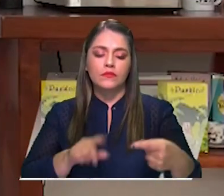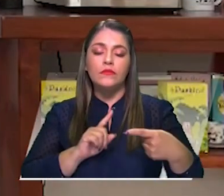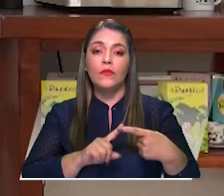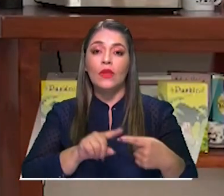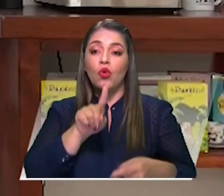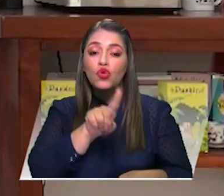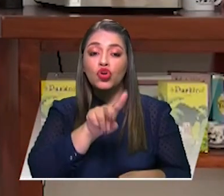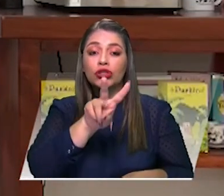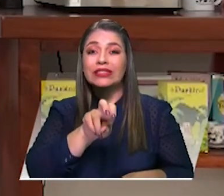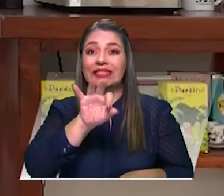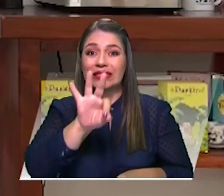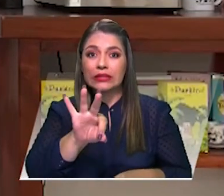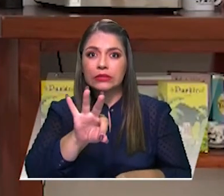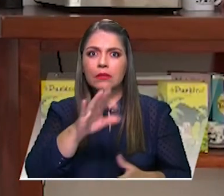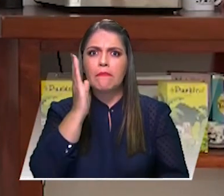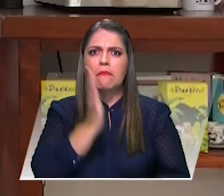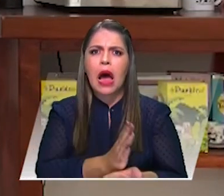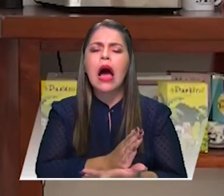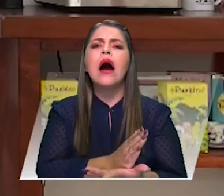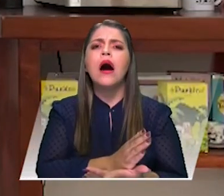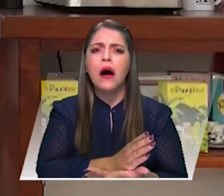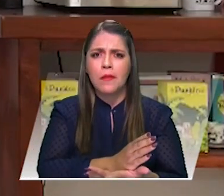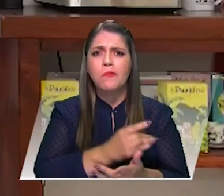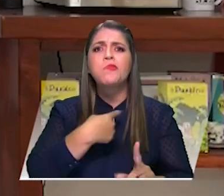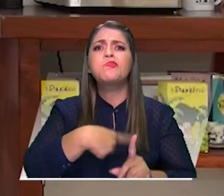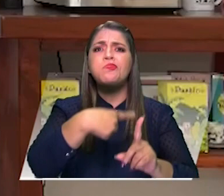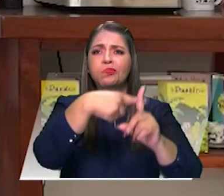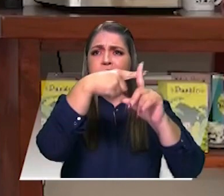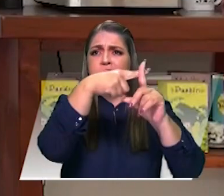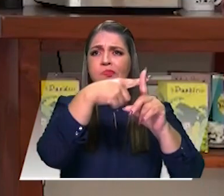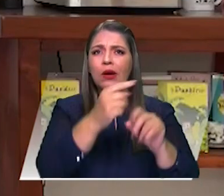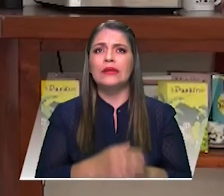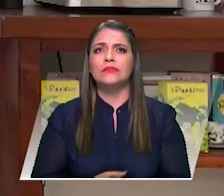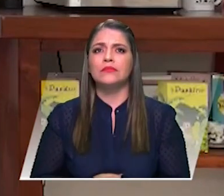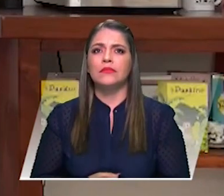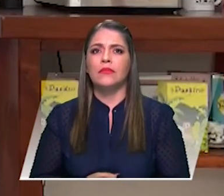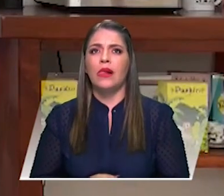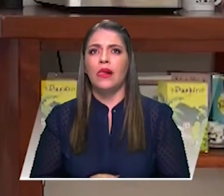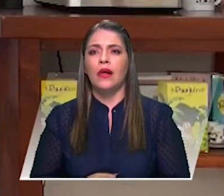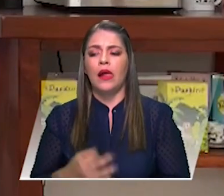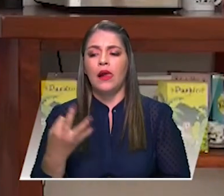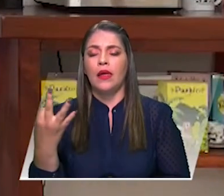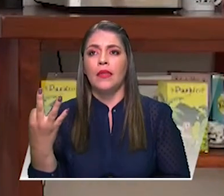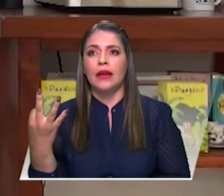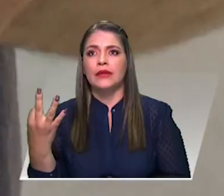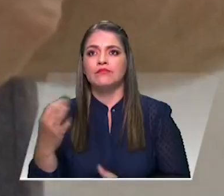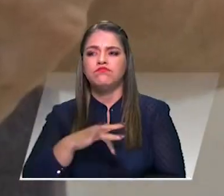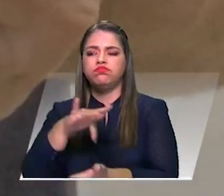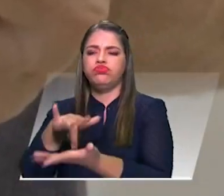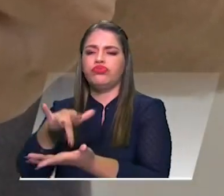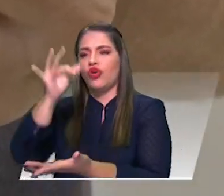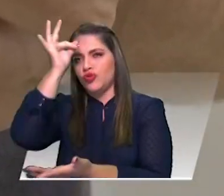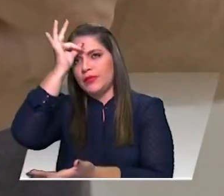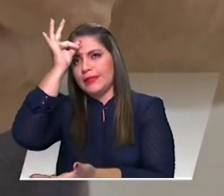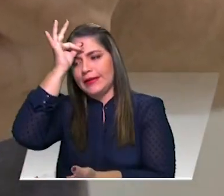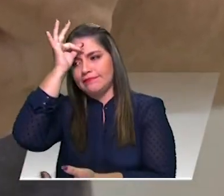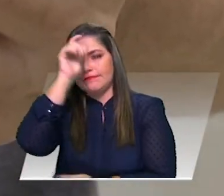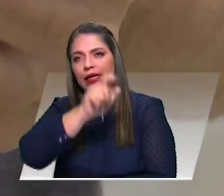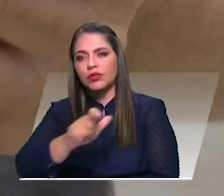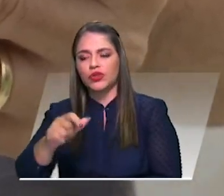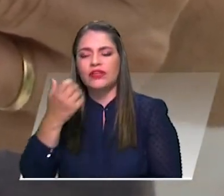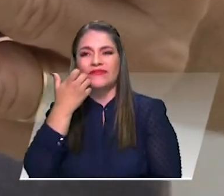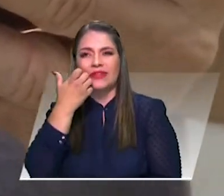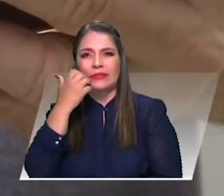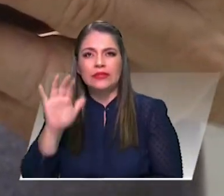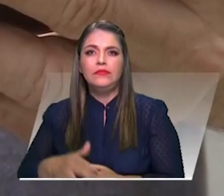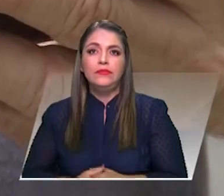fueron positivos. Solamente tres tuvieron que visitar el hospital. Esta semana en Antioquia se